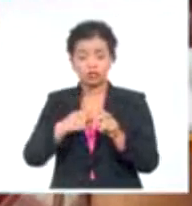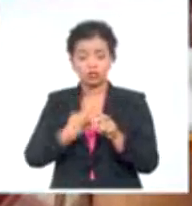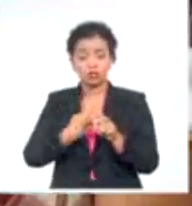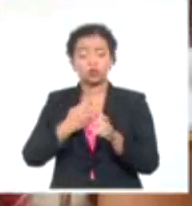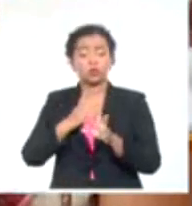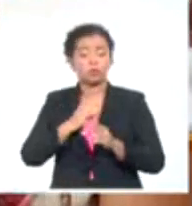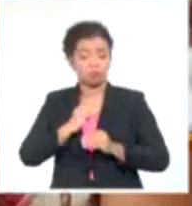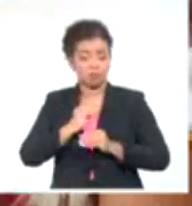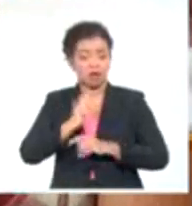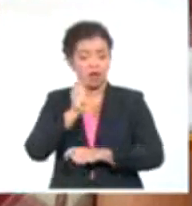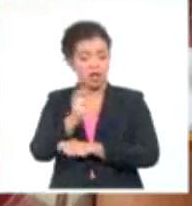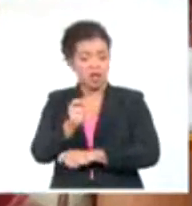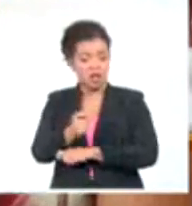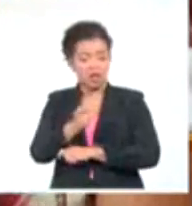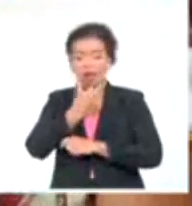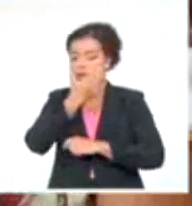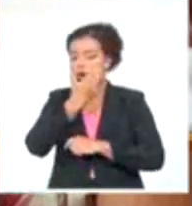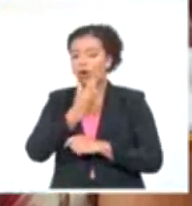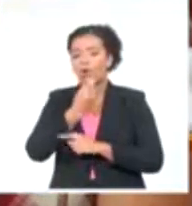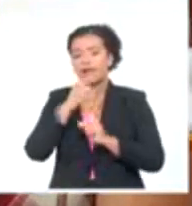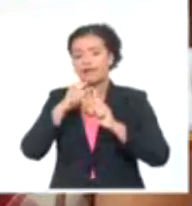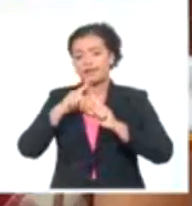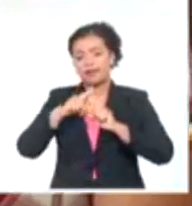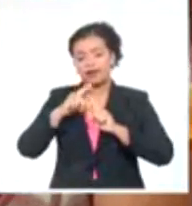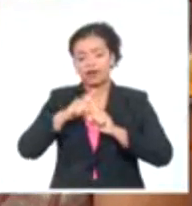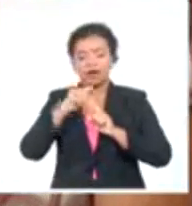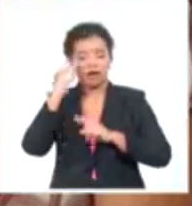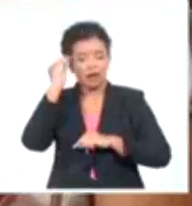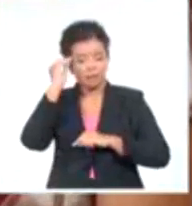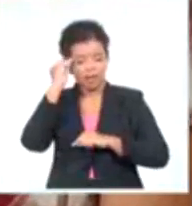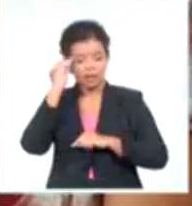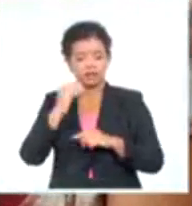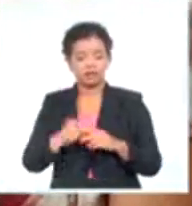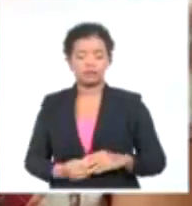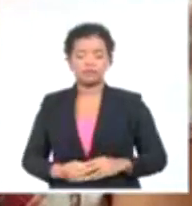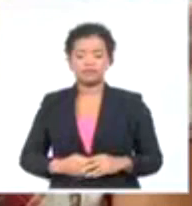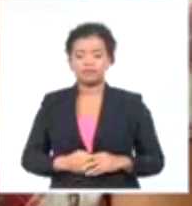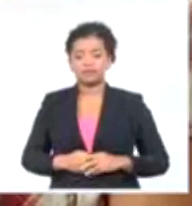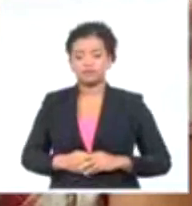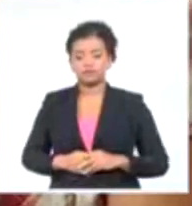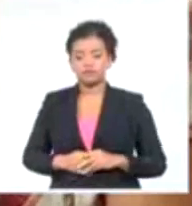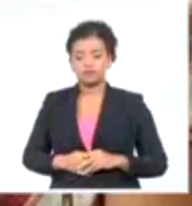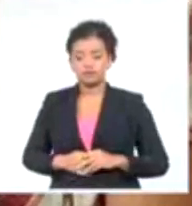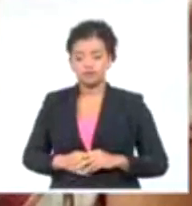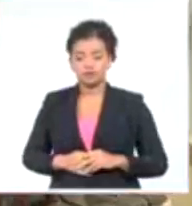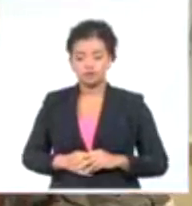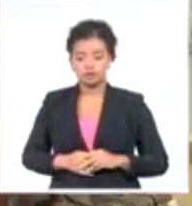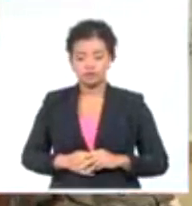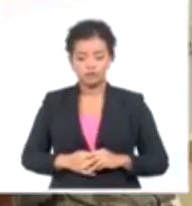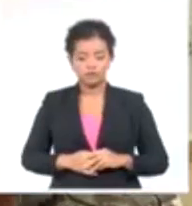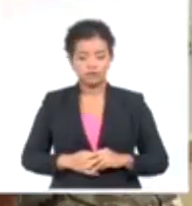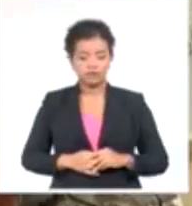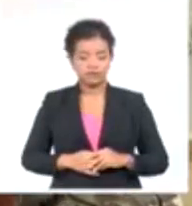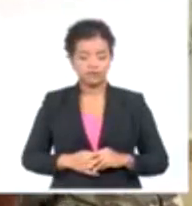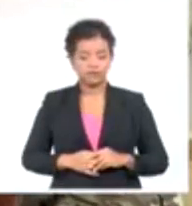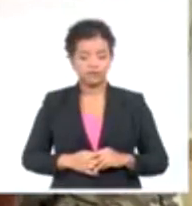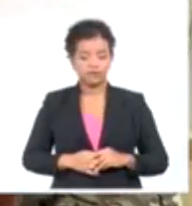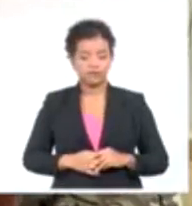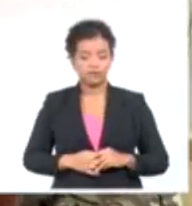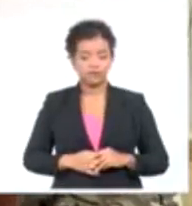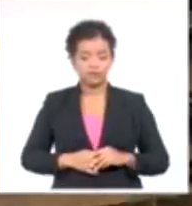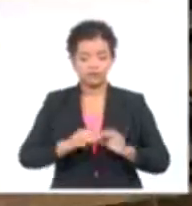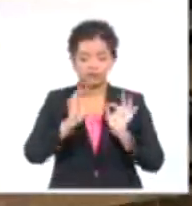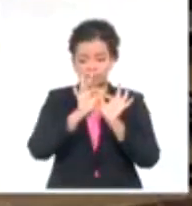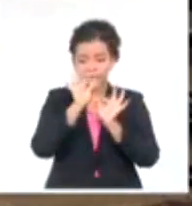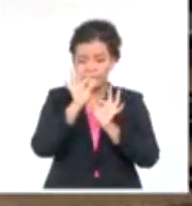profesores nuestros, en las técnicas y en los equipamientos con que ellos cuentan, actividades de tipo extensionista. Las mediciones son